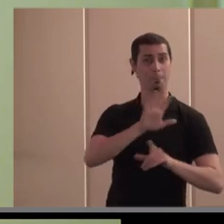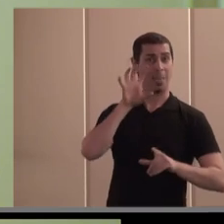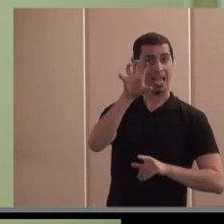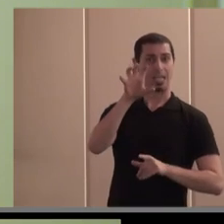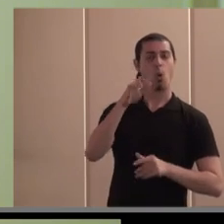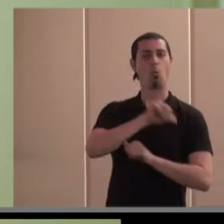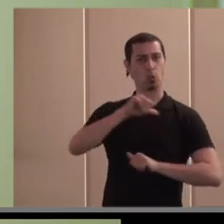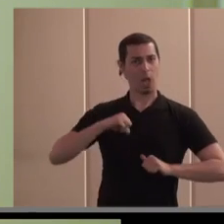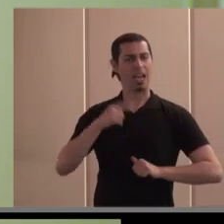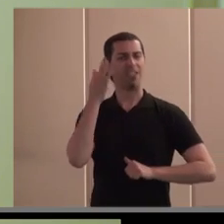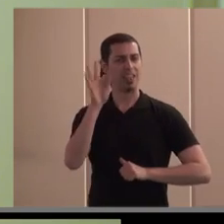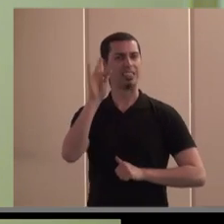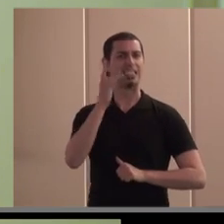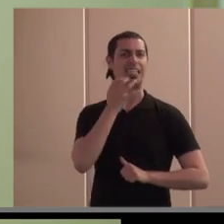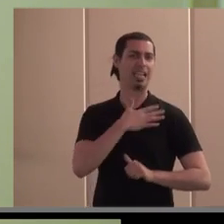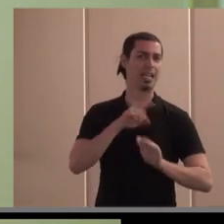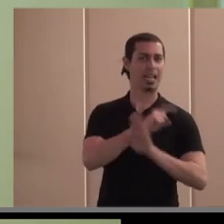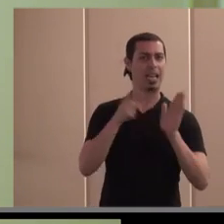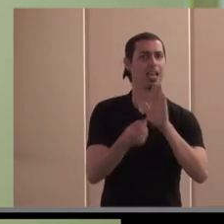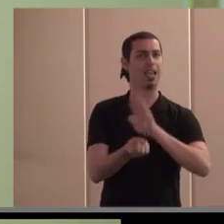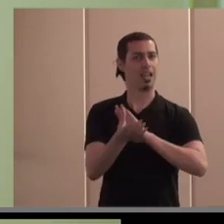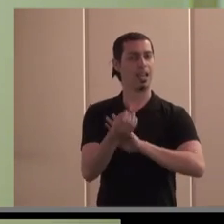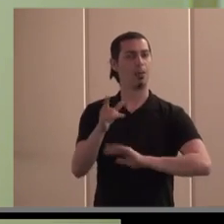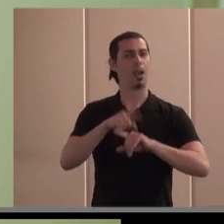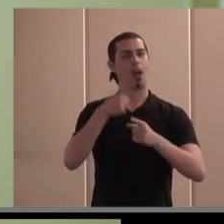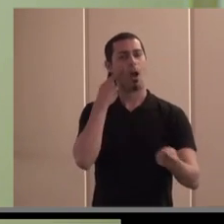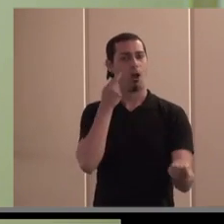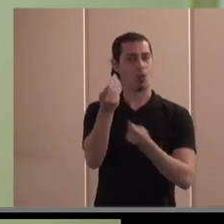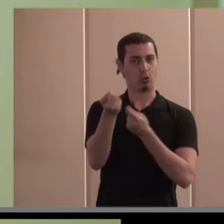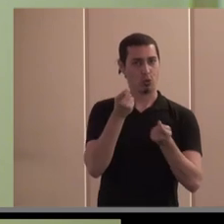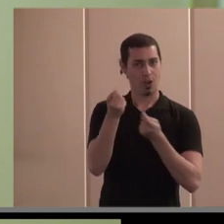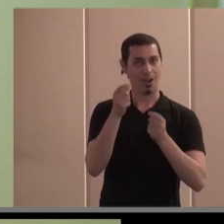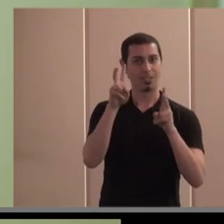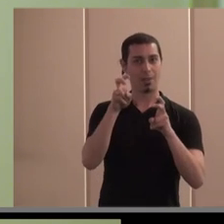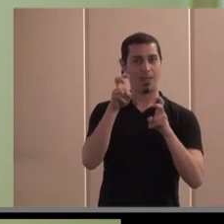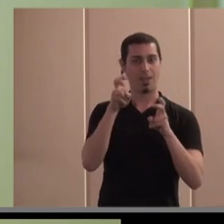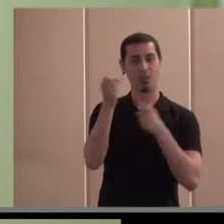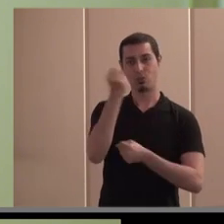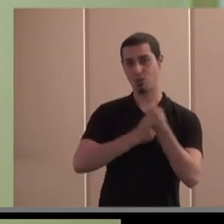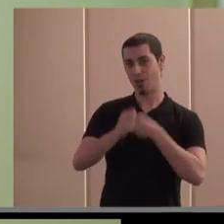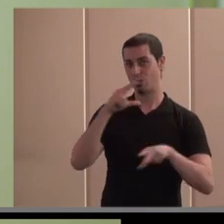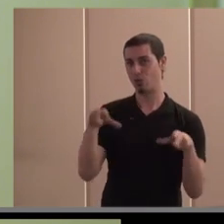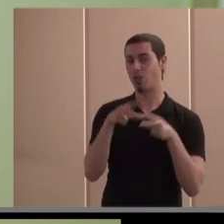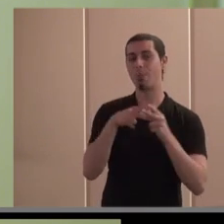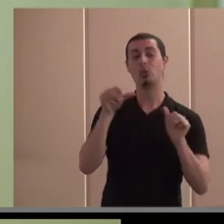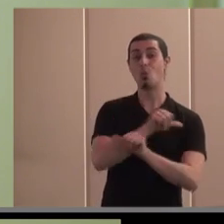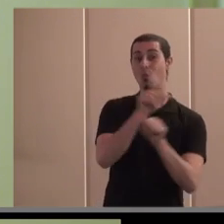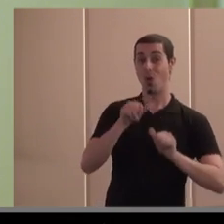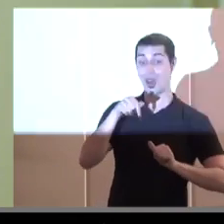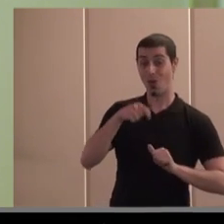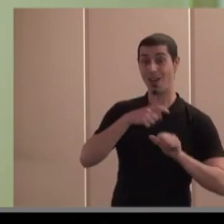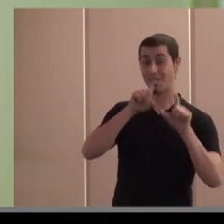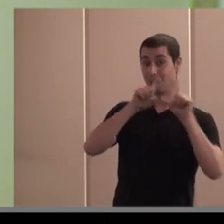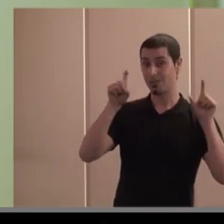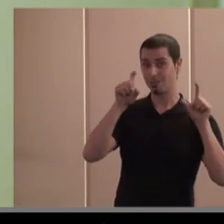intentando aprobar unas leyes que regulan y conceptualizan este sector de economía social, pero es un modelo empresarial que está